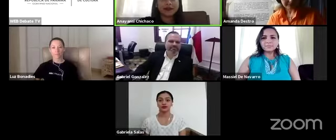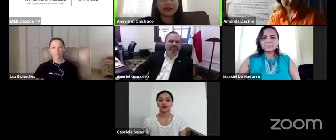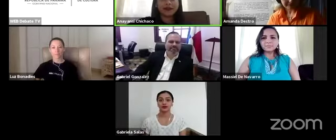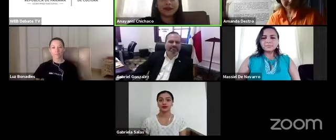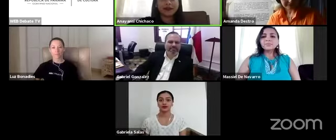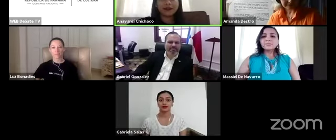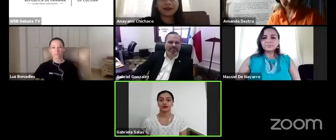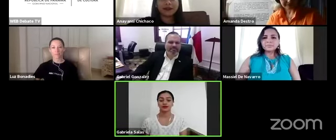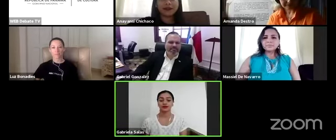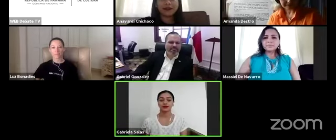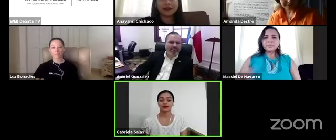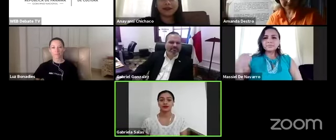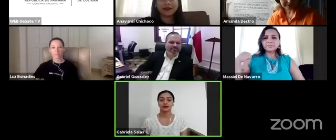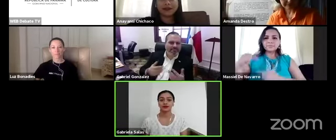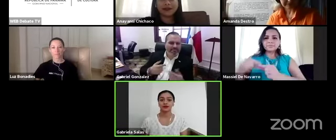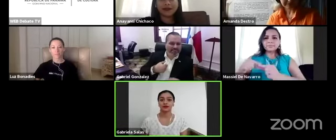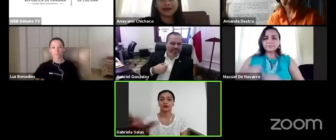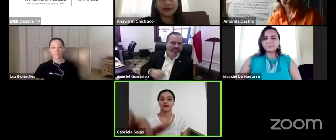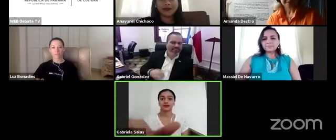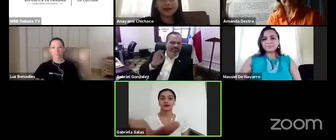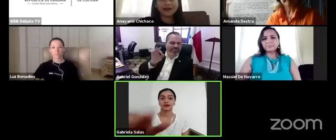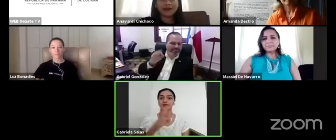bueno bueno bueno bueno